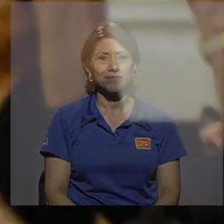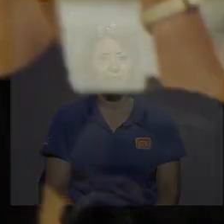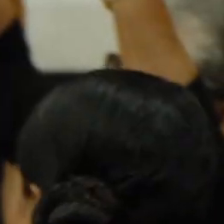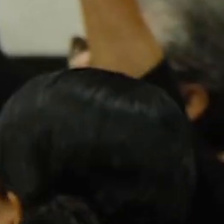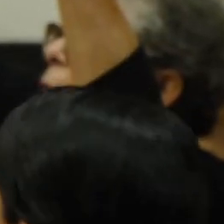ver el video Gracias por ver